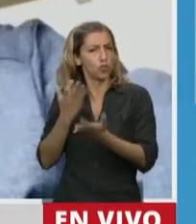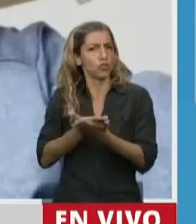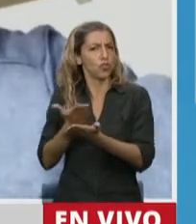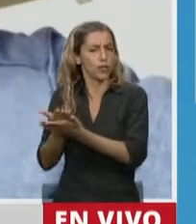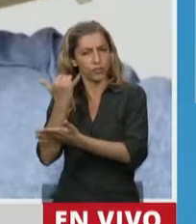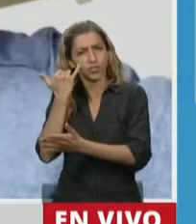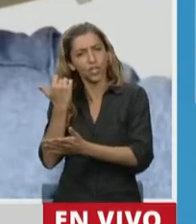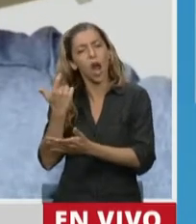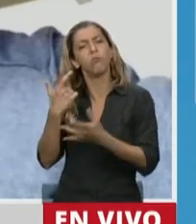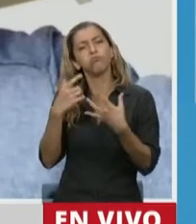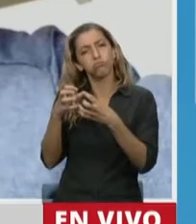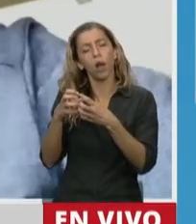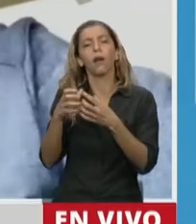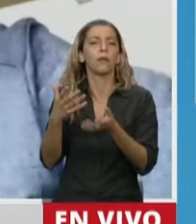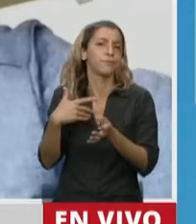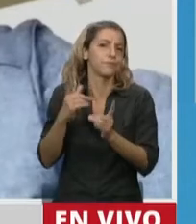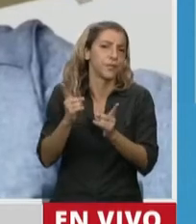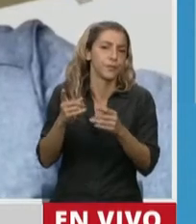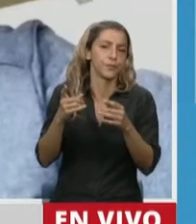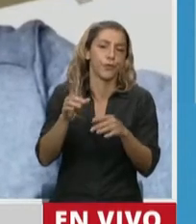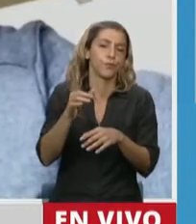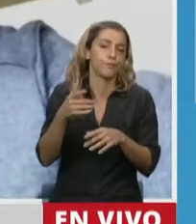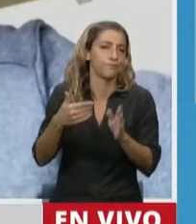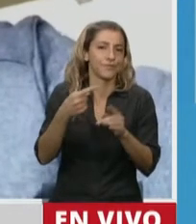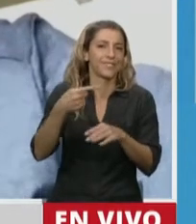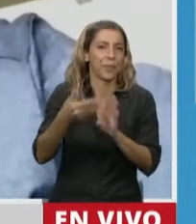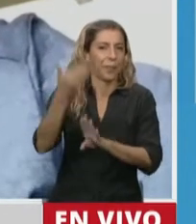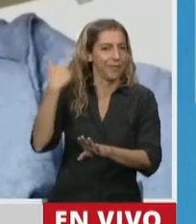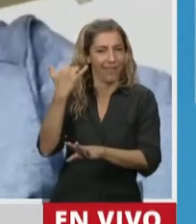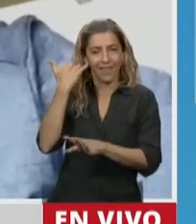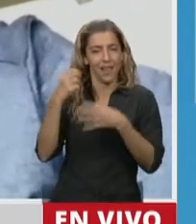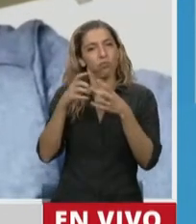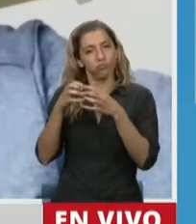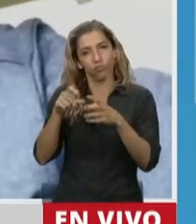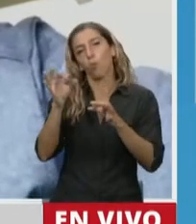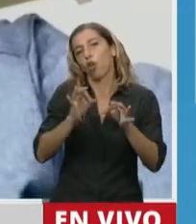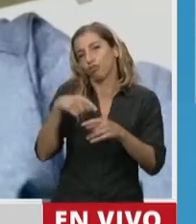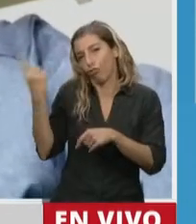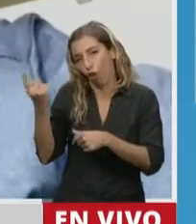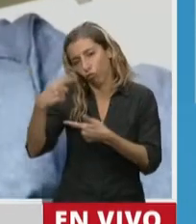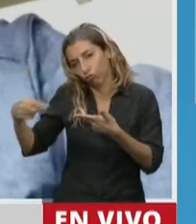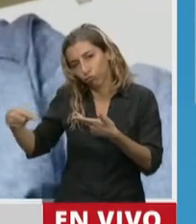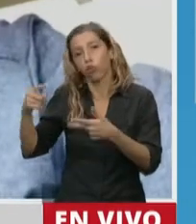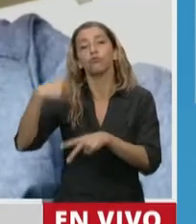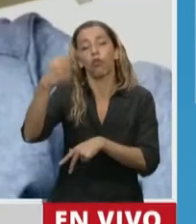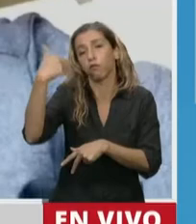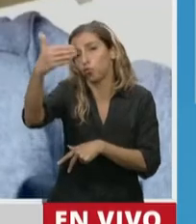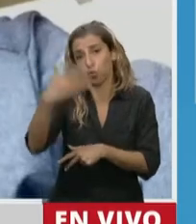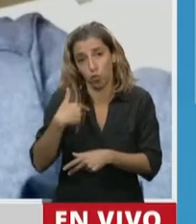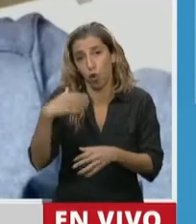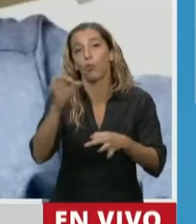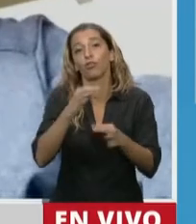tratar en esta sesión o los que hemos tratado la semana pasada estarían incursos en una especie de minusvalía